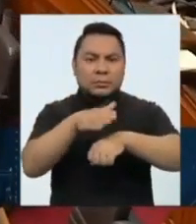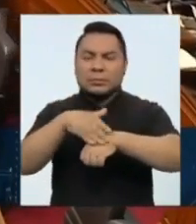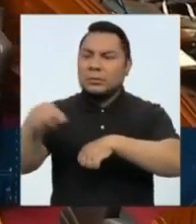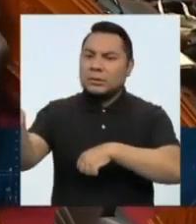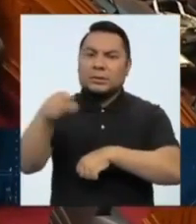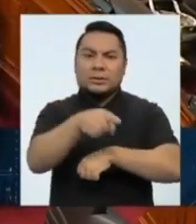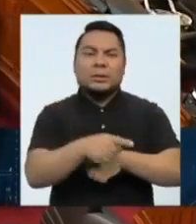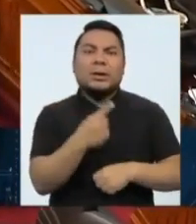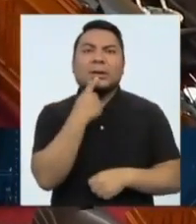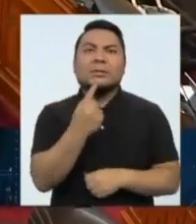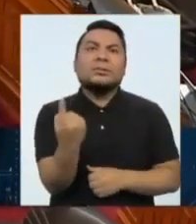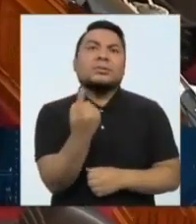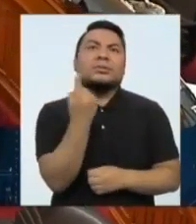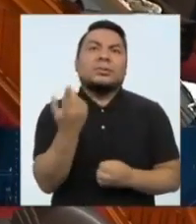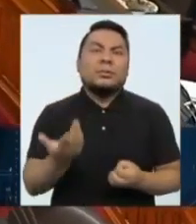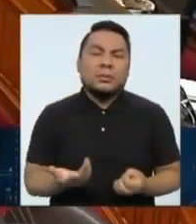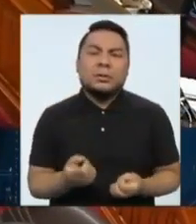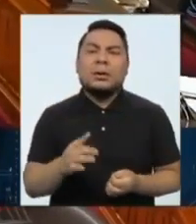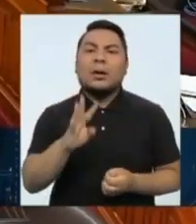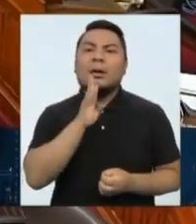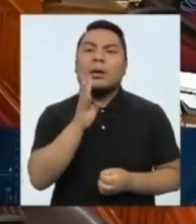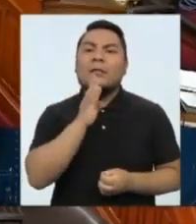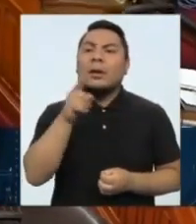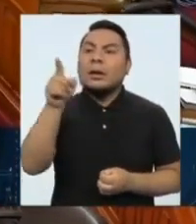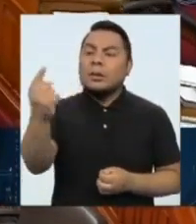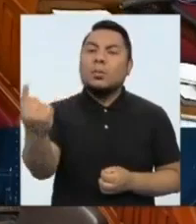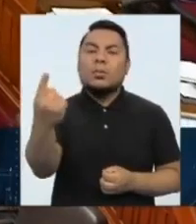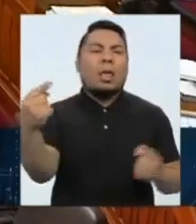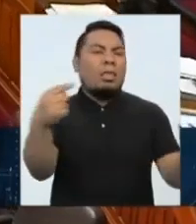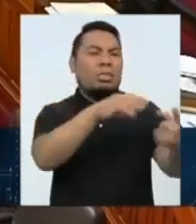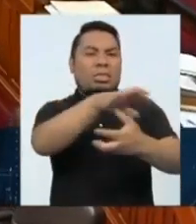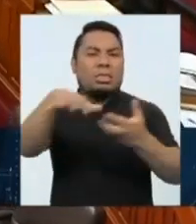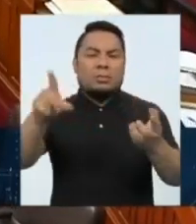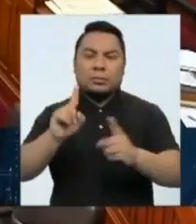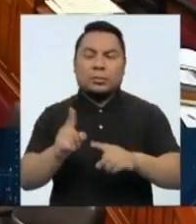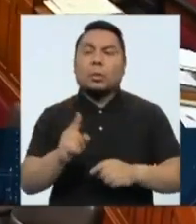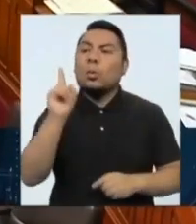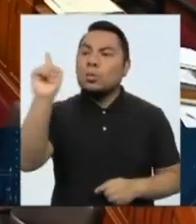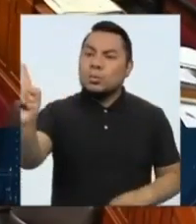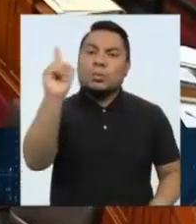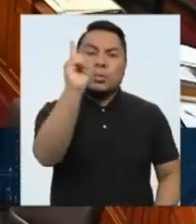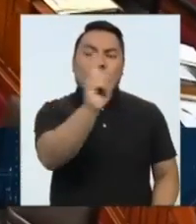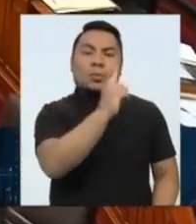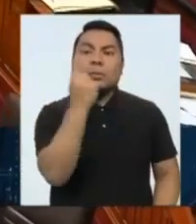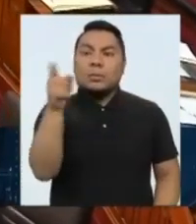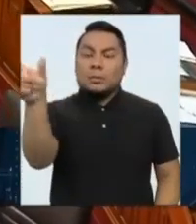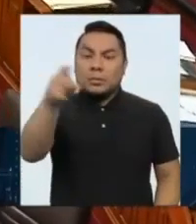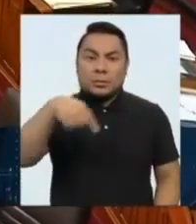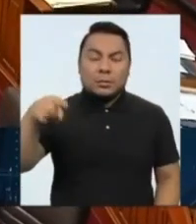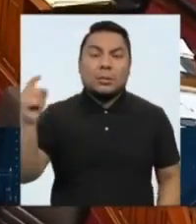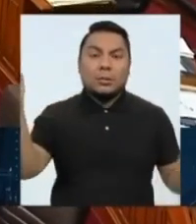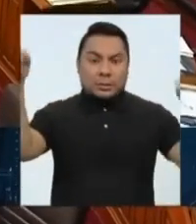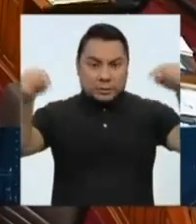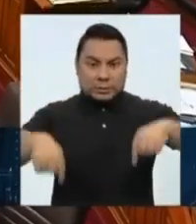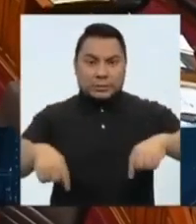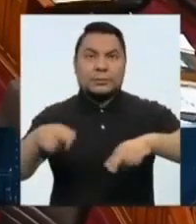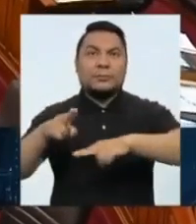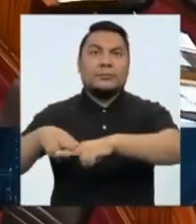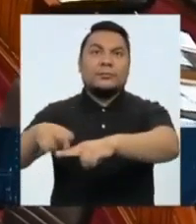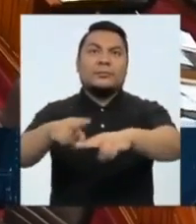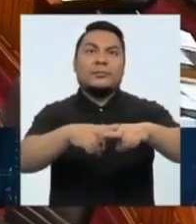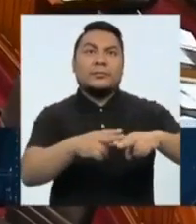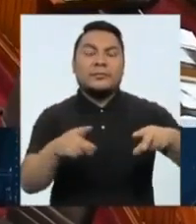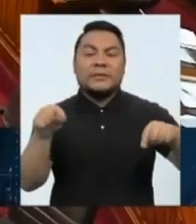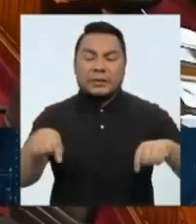sólo va a dar el uso de la palabra para aquellos parlamentarios que estén presentes en el hemiciclo